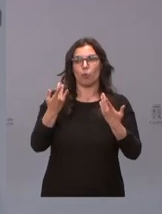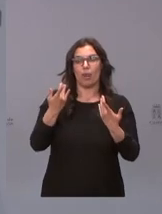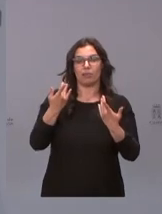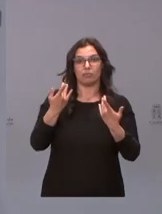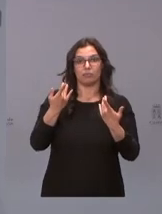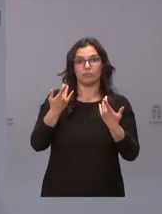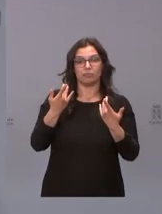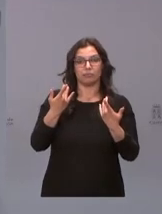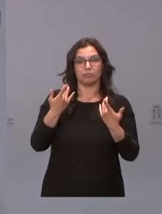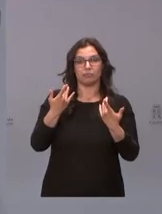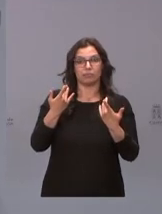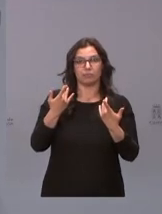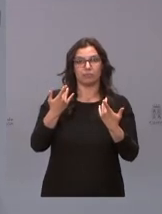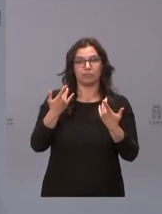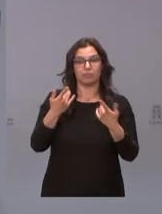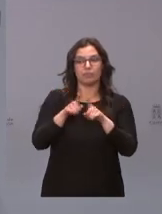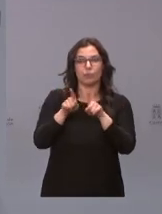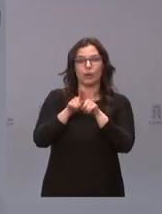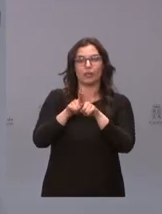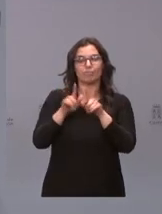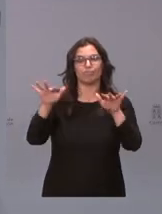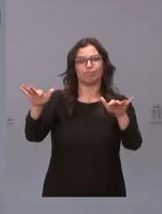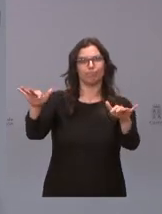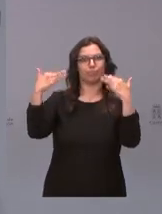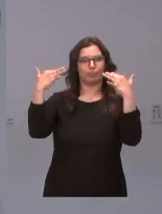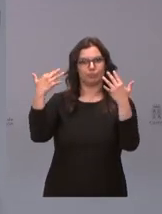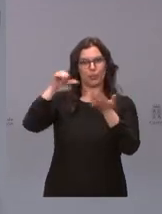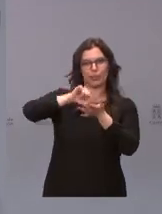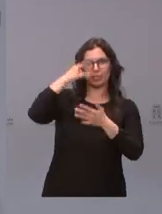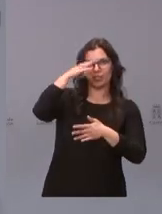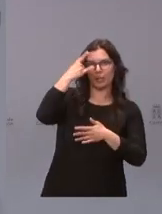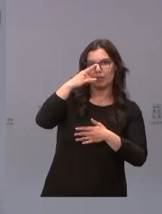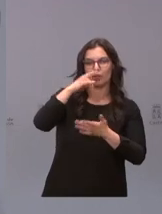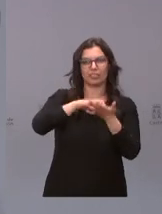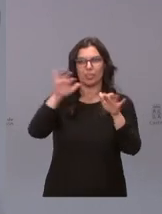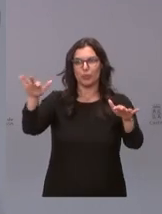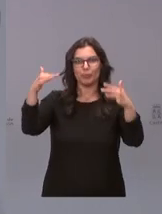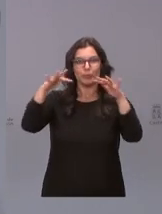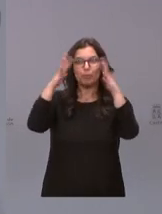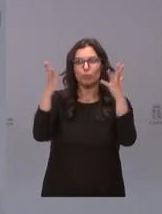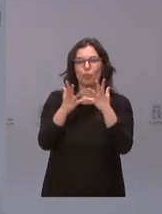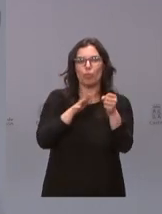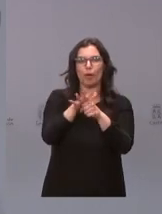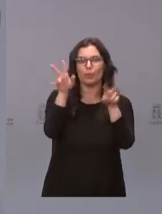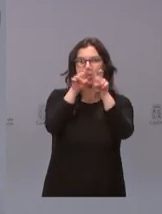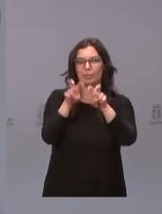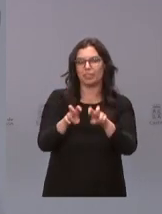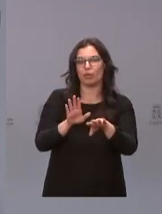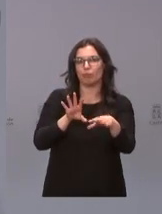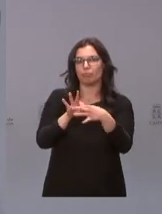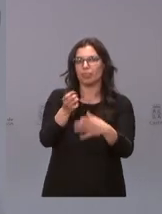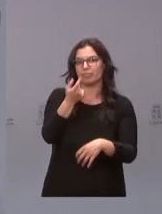en la vanguardia perdón en la vanguardia mundial en la investigación de fármacos